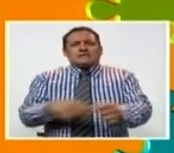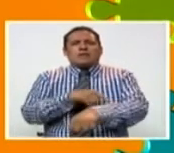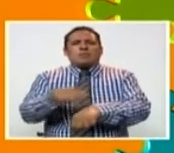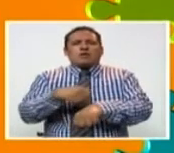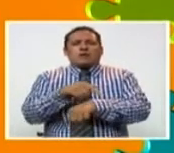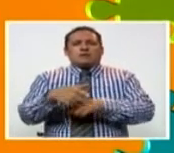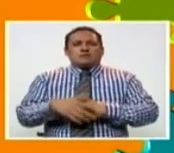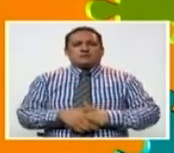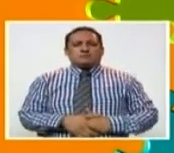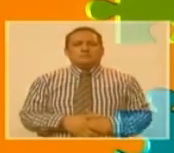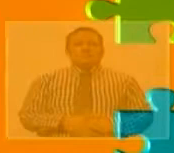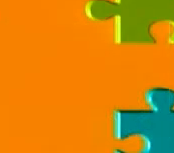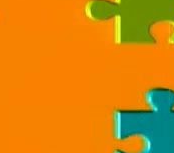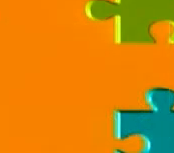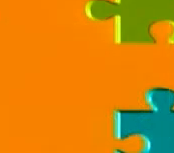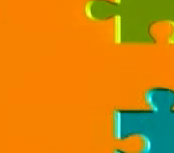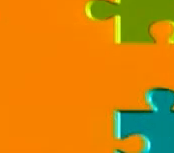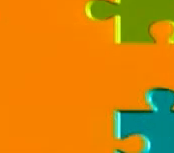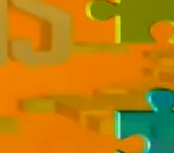más tiempo de lo normal.